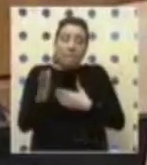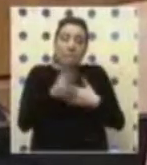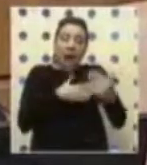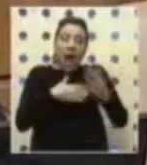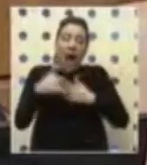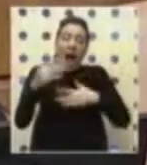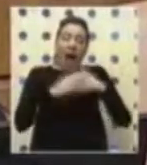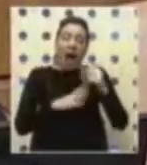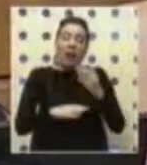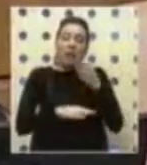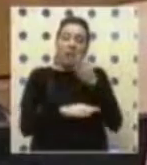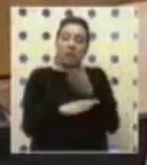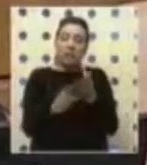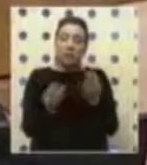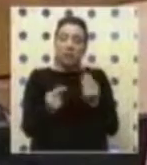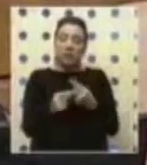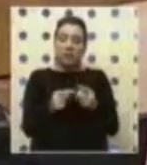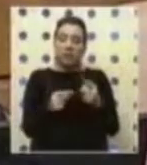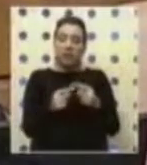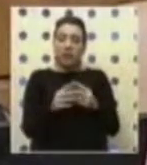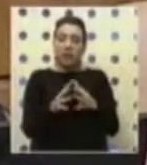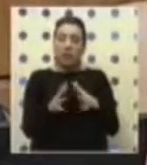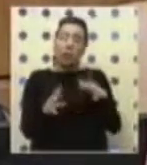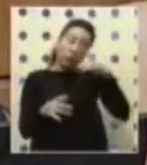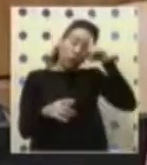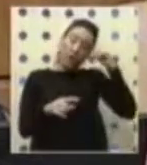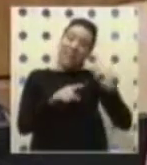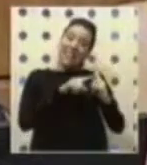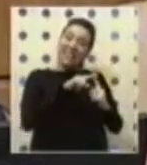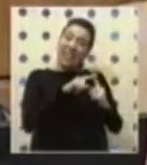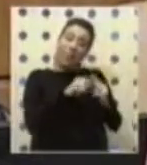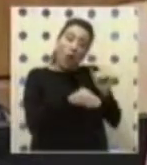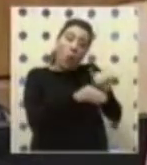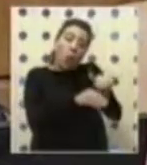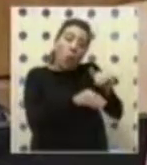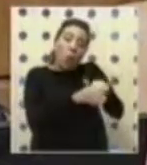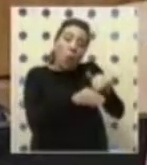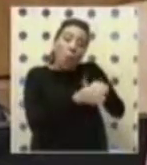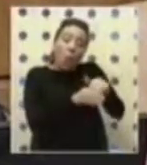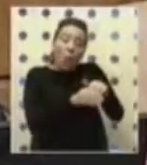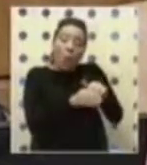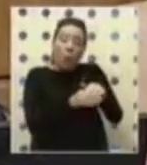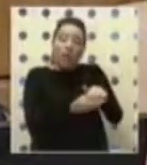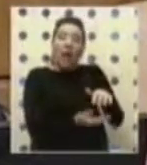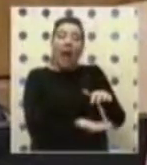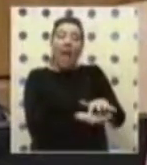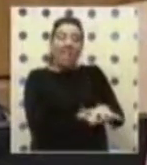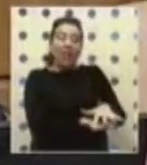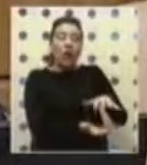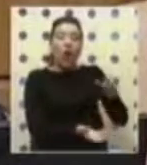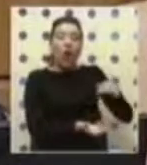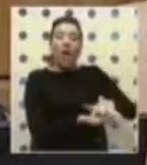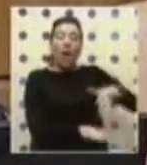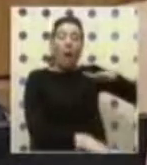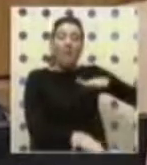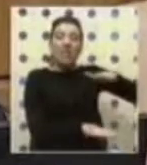manos y haciendo muchas veces tremendos sacrificios para juntar un par de bidones de benzina